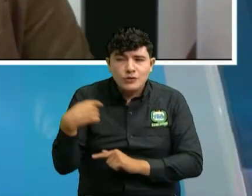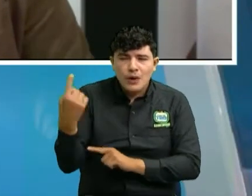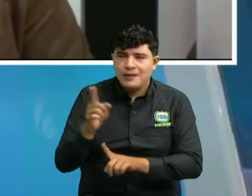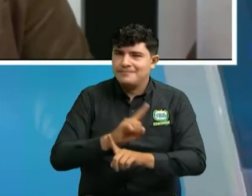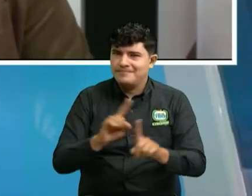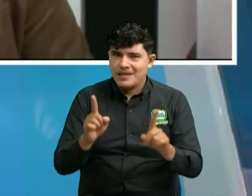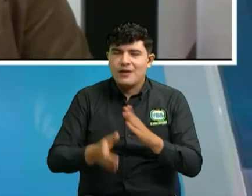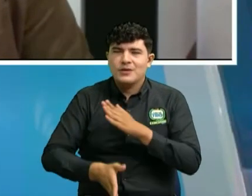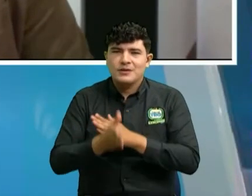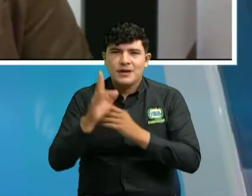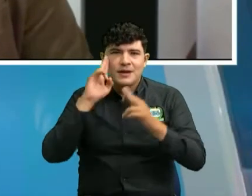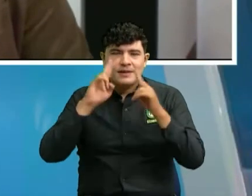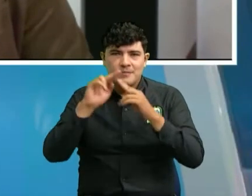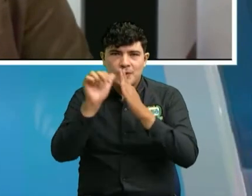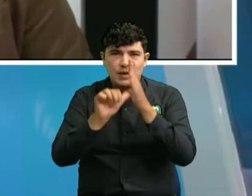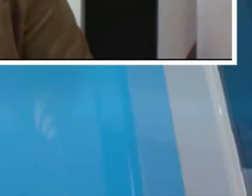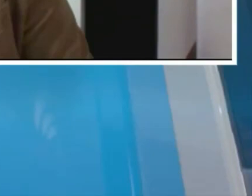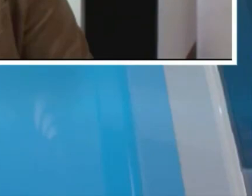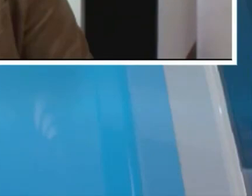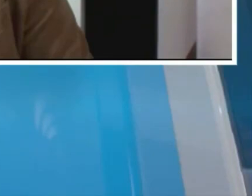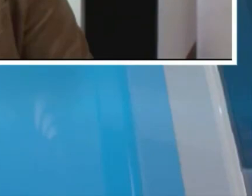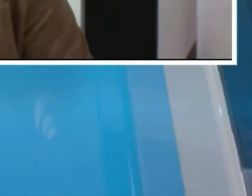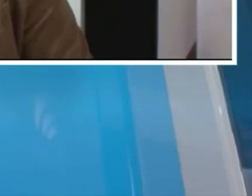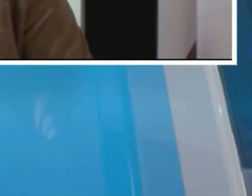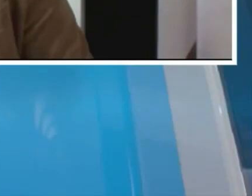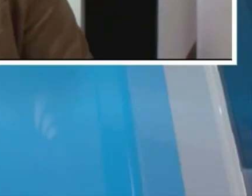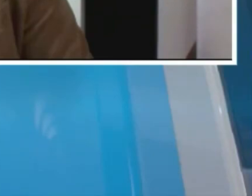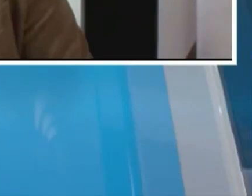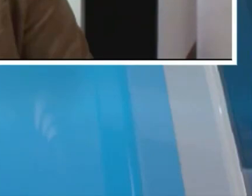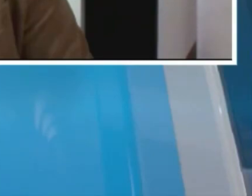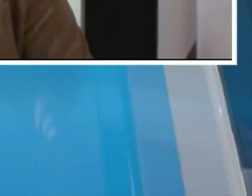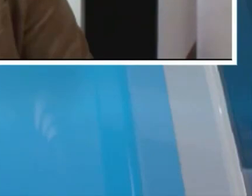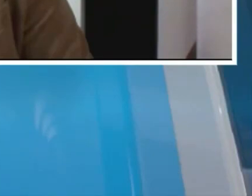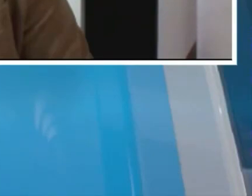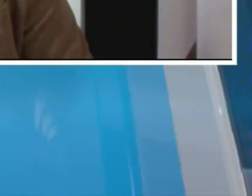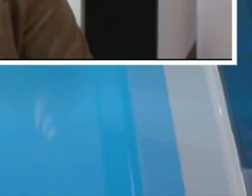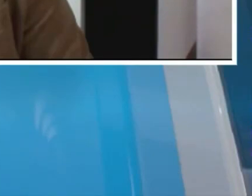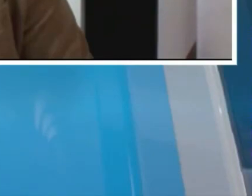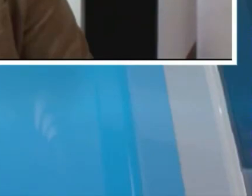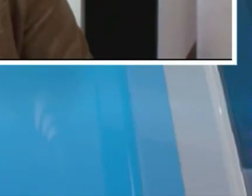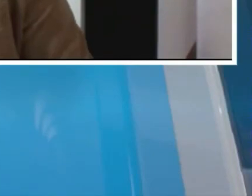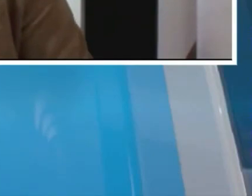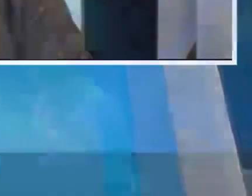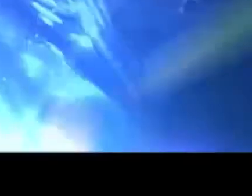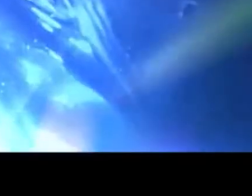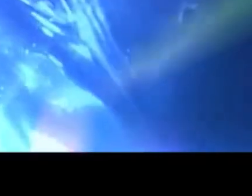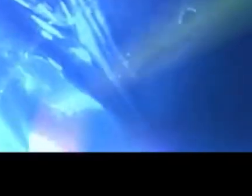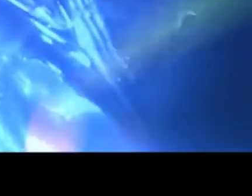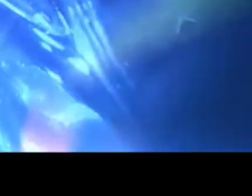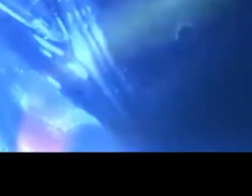del Canal TRO no se despeguen de toda la programación del Canal TRO esto es Actúen Derecho feliz tarde